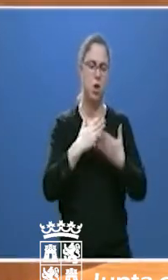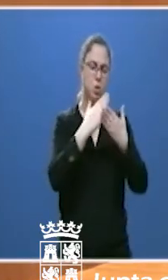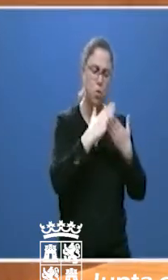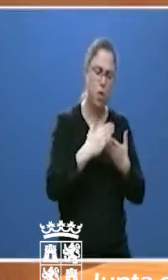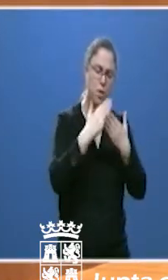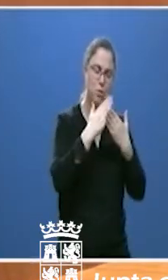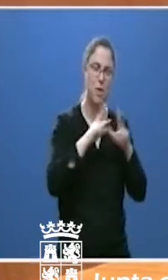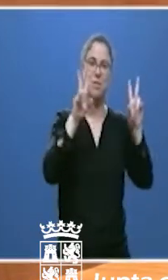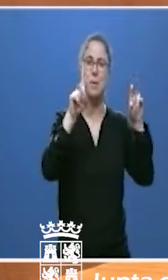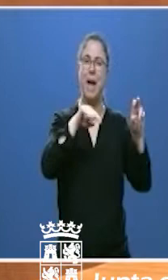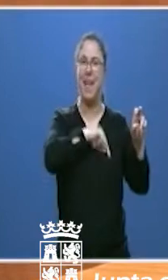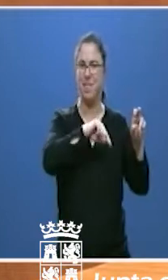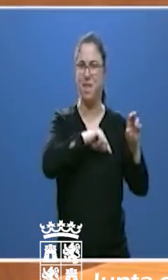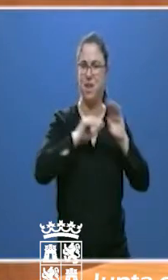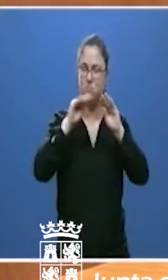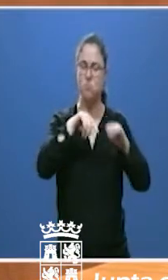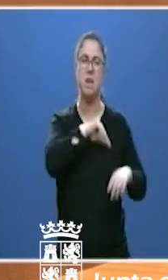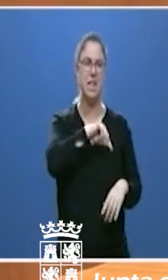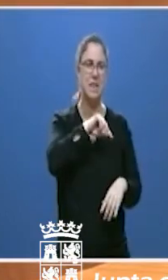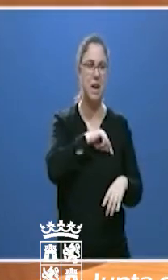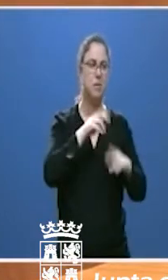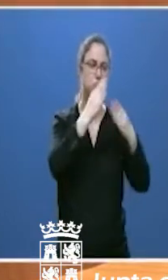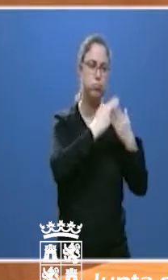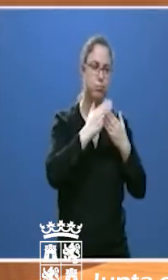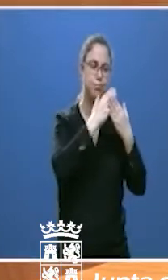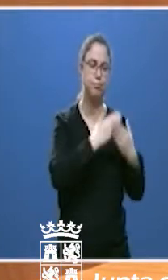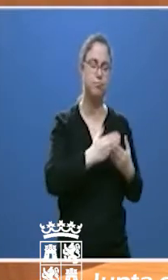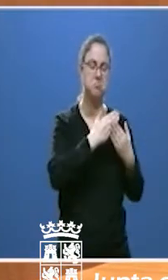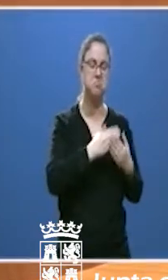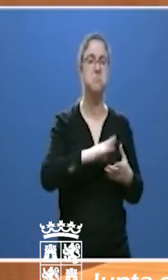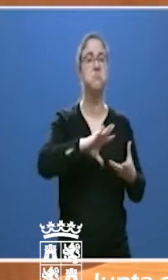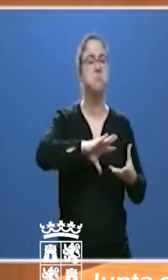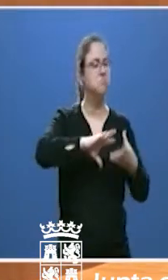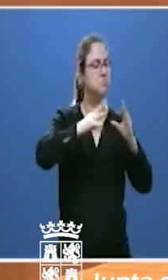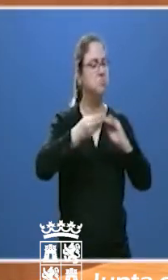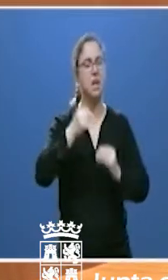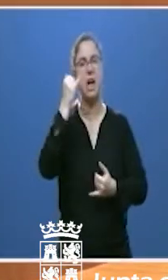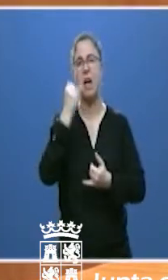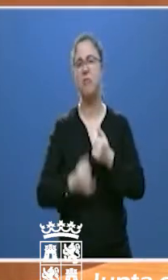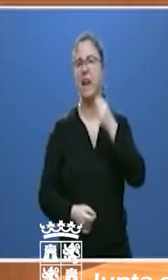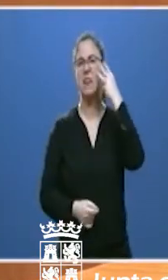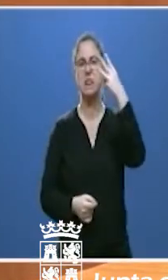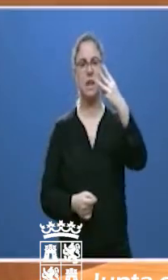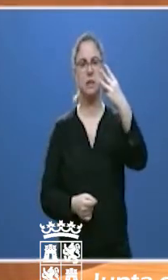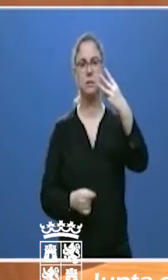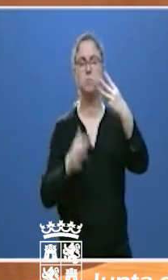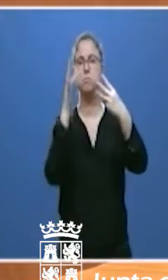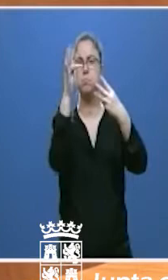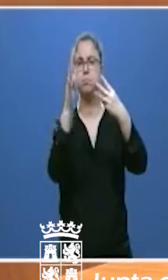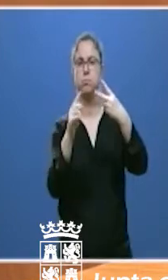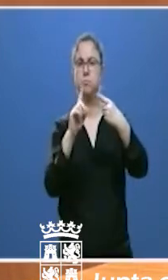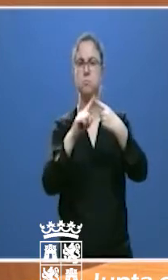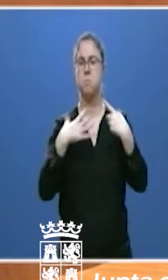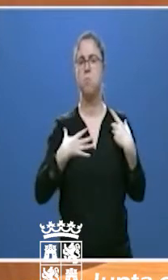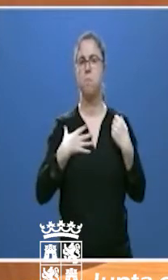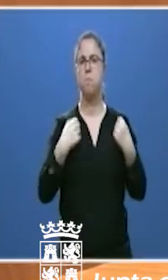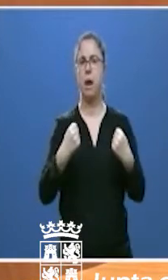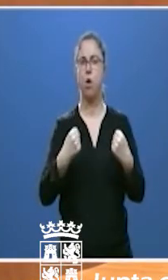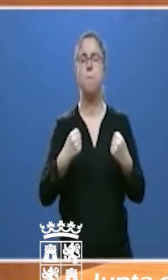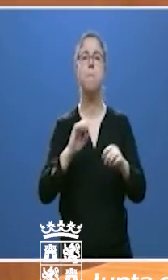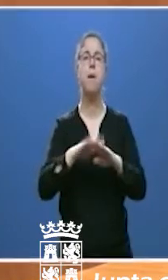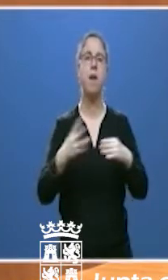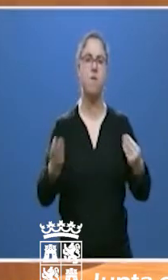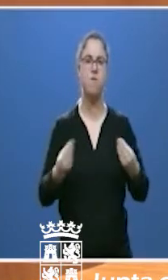ética, había llegado a la conclusión de que en ella se resumía en tres virtudes. Coraje para vivir,